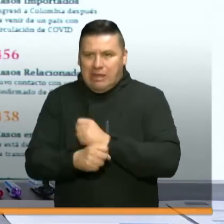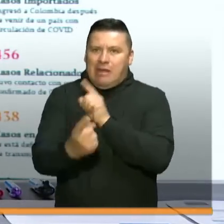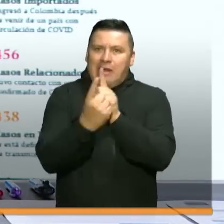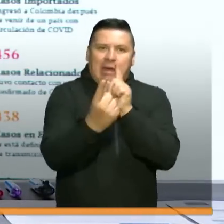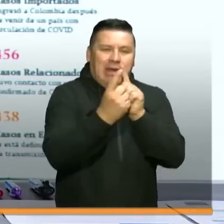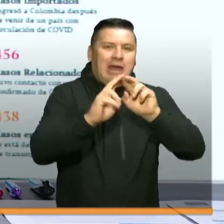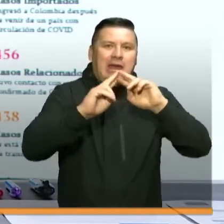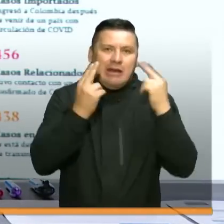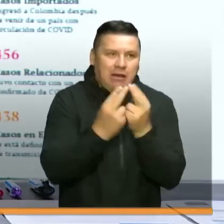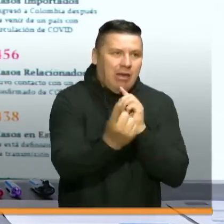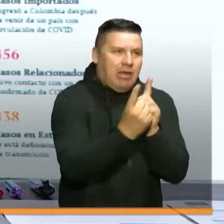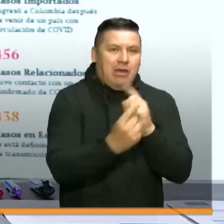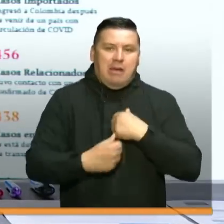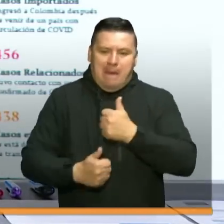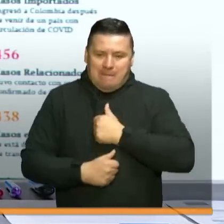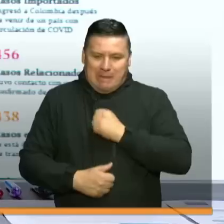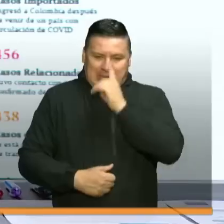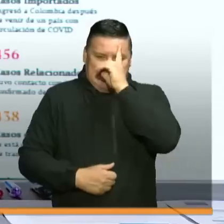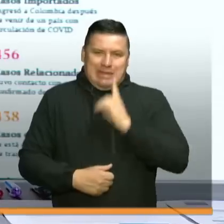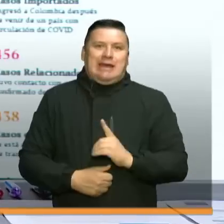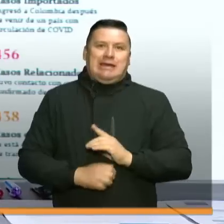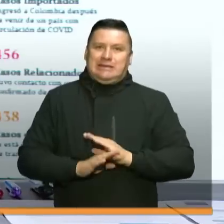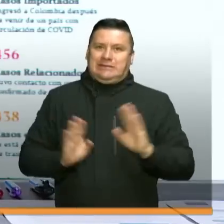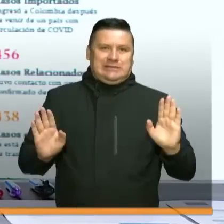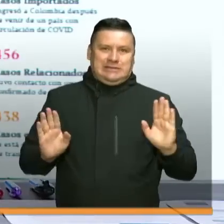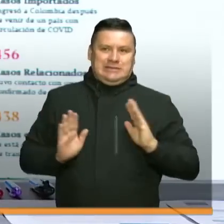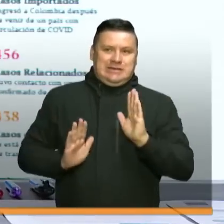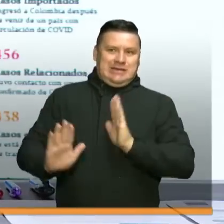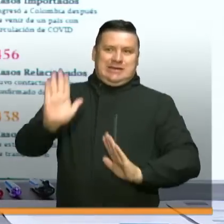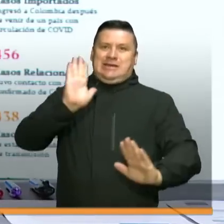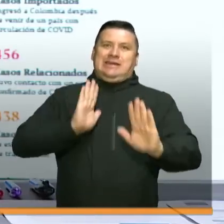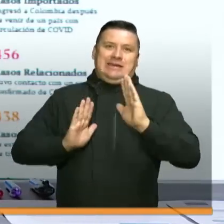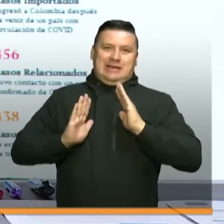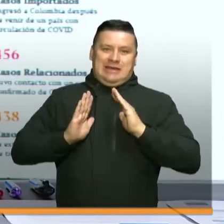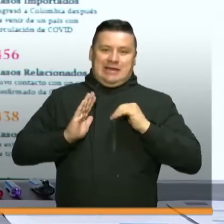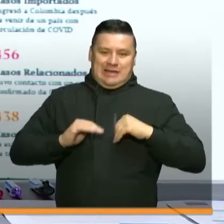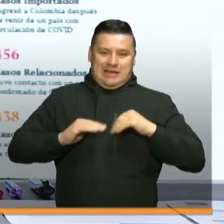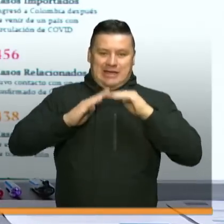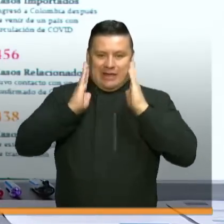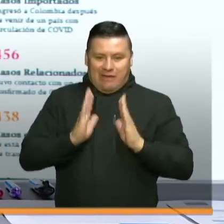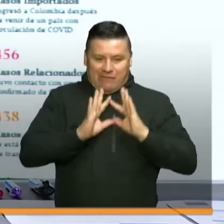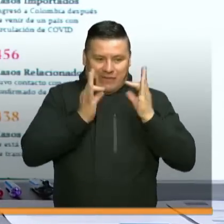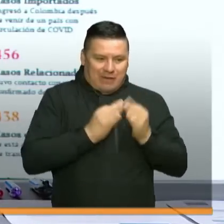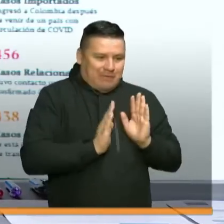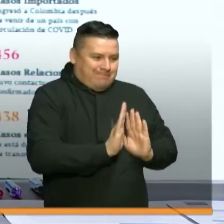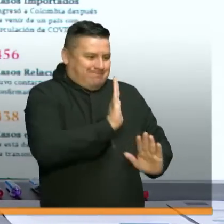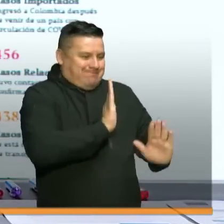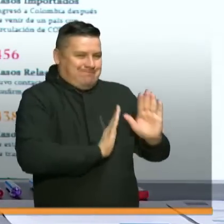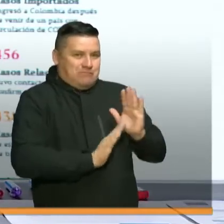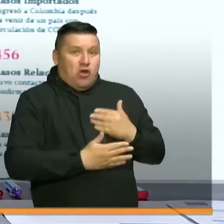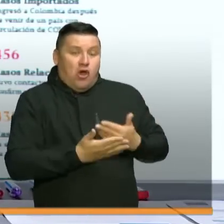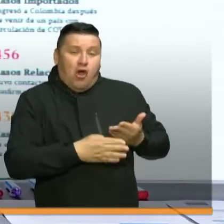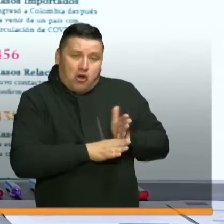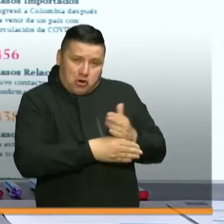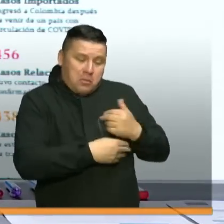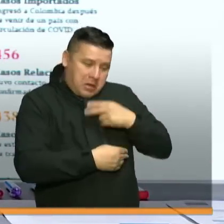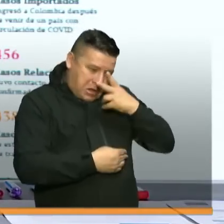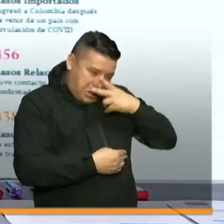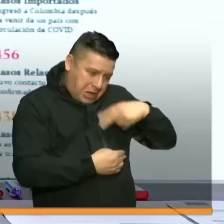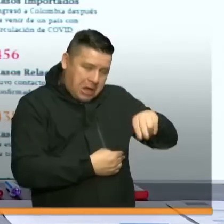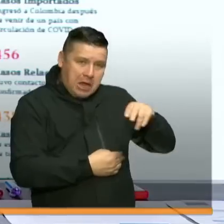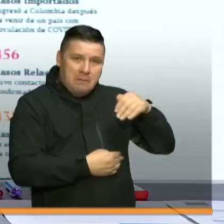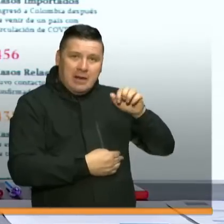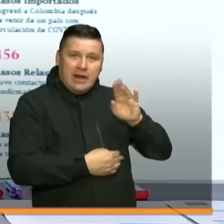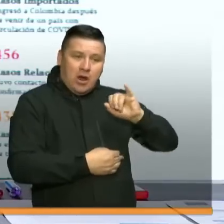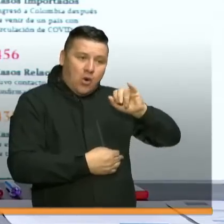por reuniones, pues yo mismo he tomado también medidas de distanciamiento del interior de la familia. Comparto con mis hijos, con María